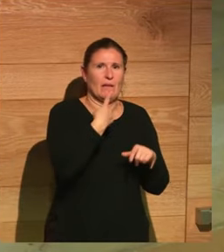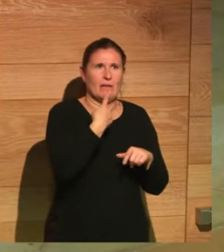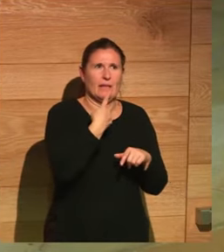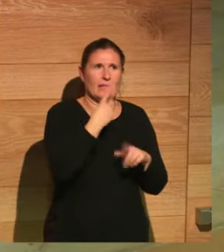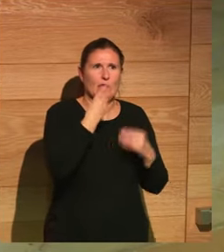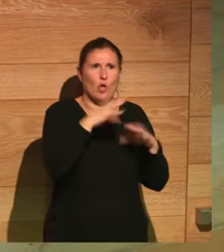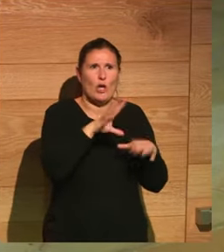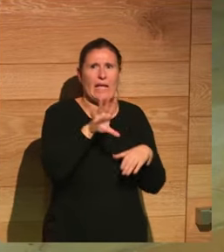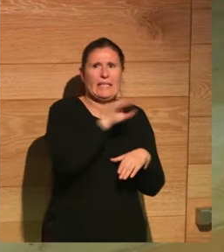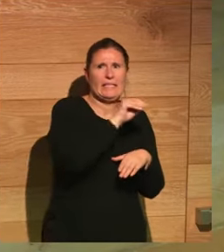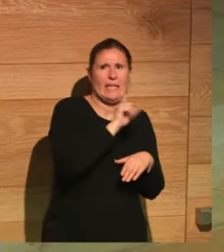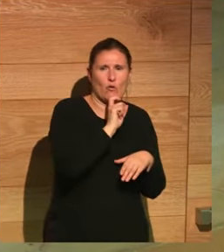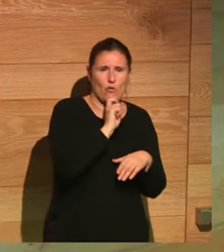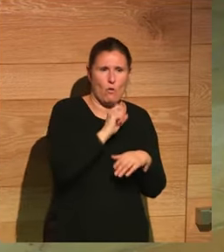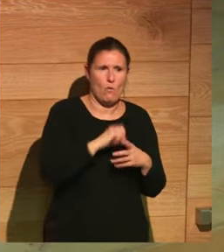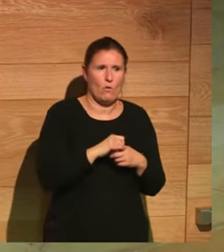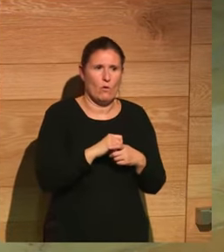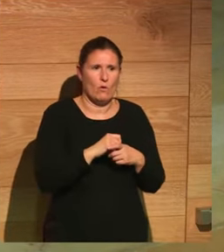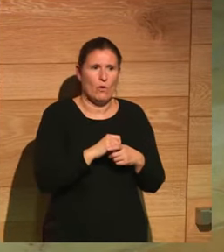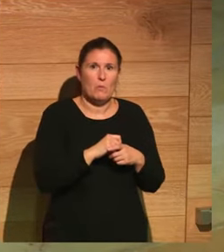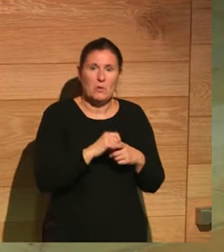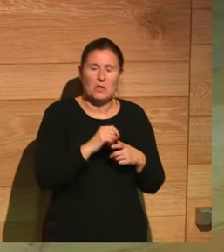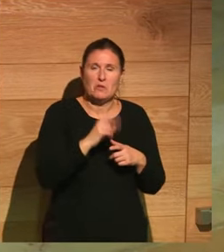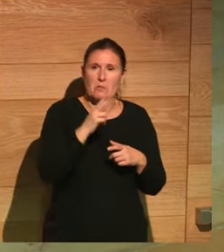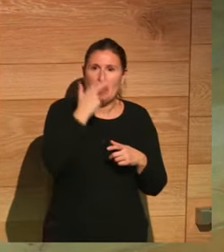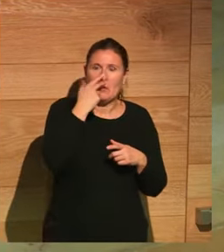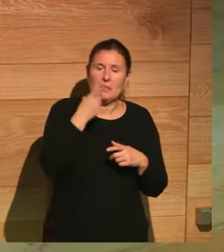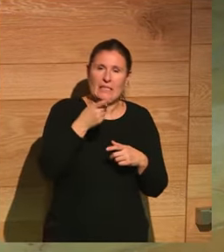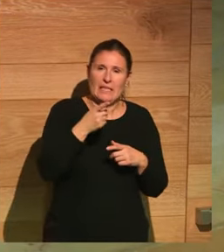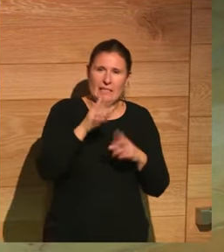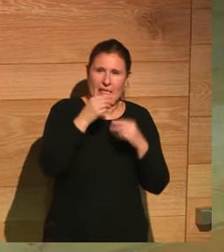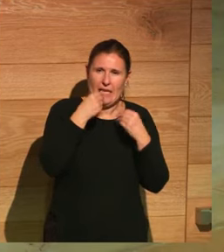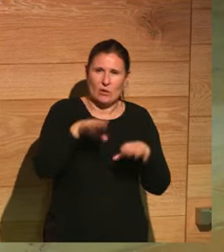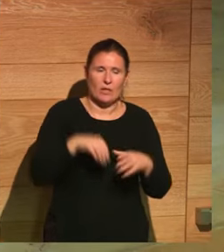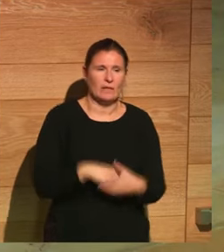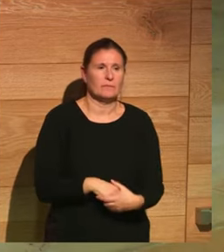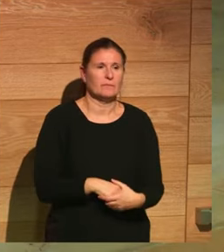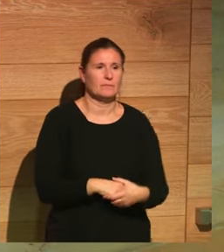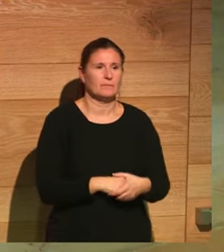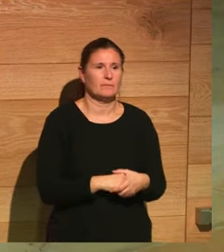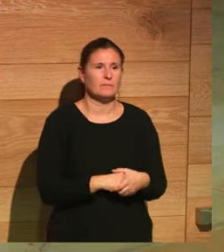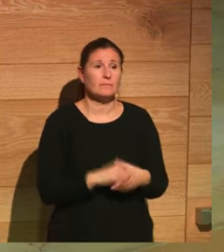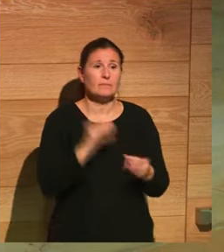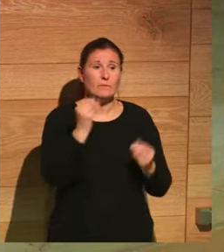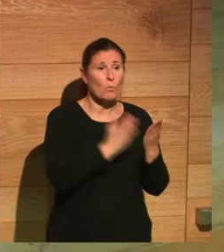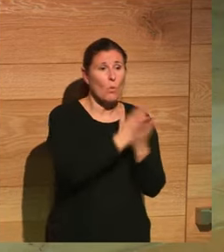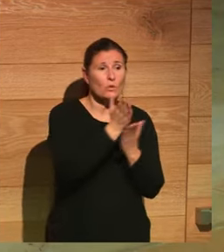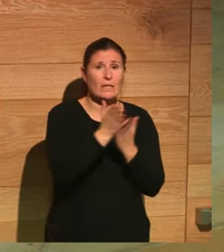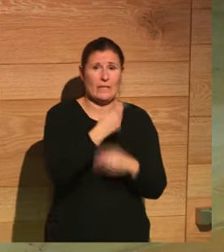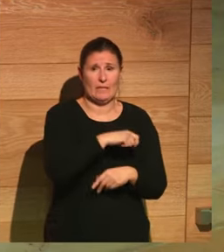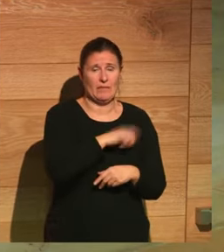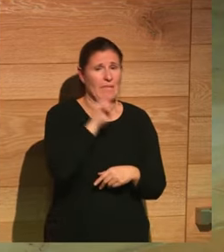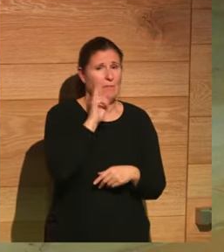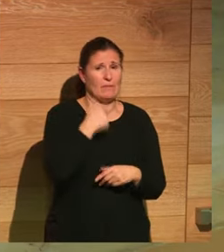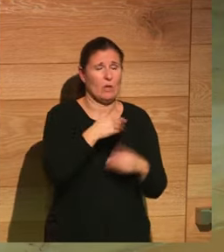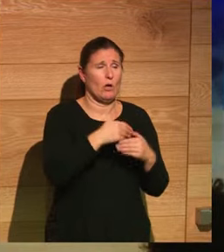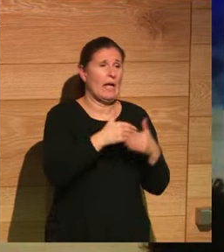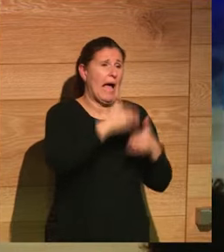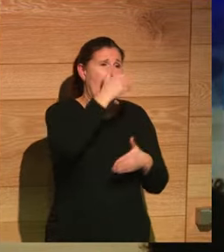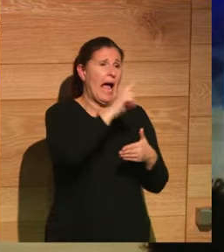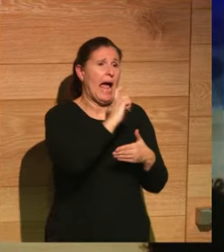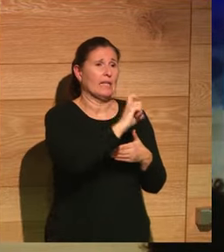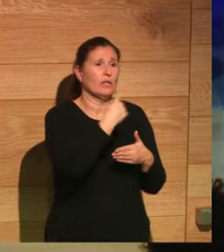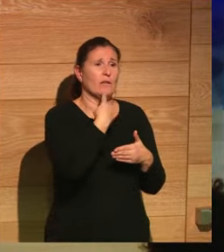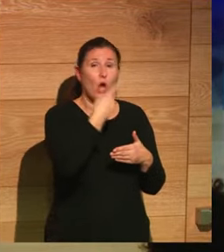interpretaban la historia o por qué para eso sí que me parecen muy interesantes los bulos un de corrientes por ejemplo en España todos hemos visto el típico artículo de